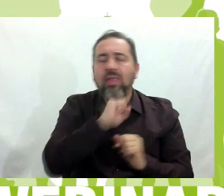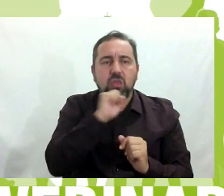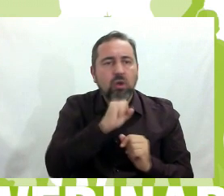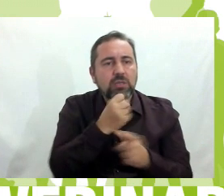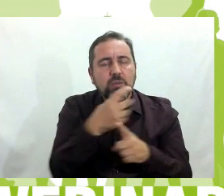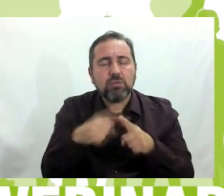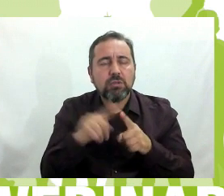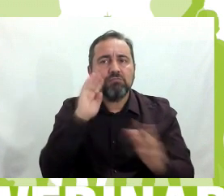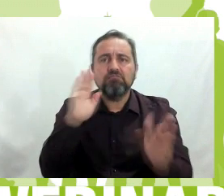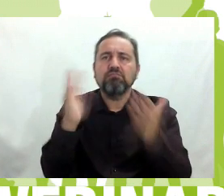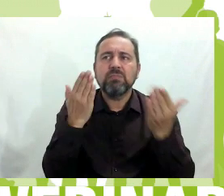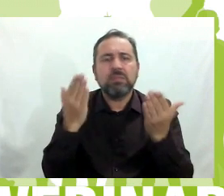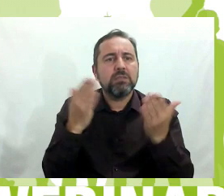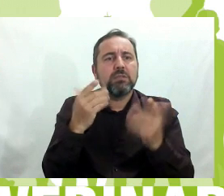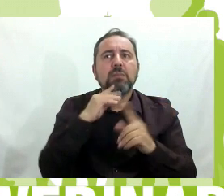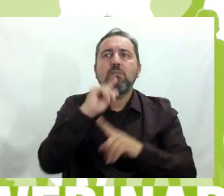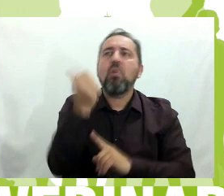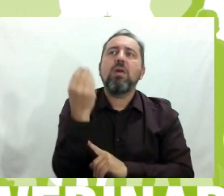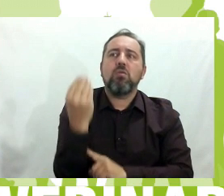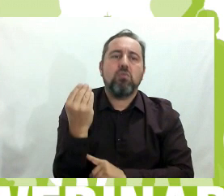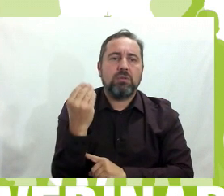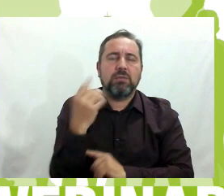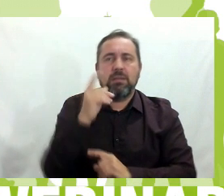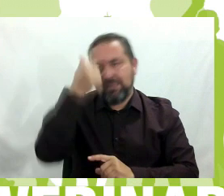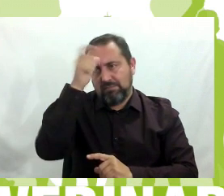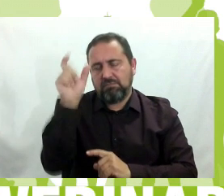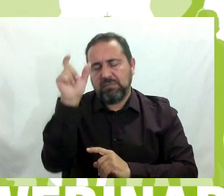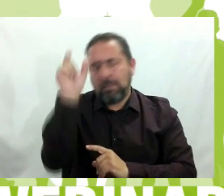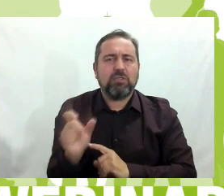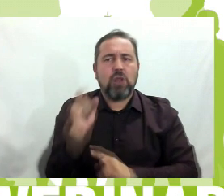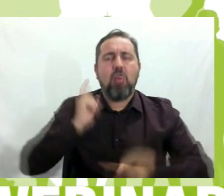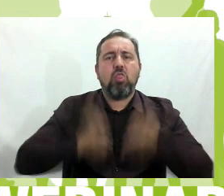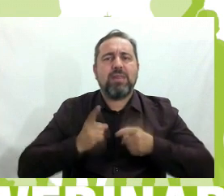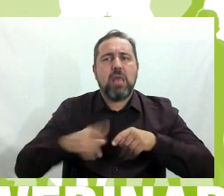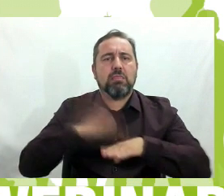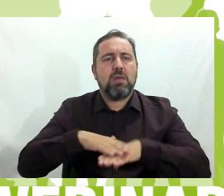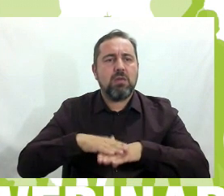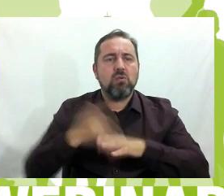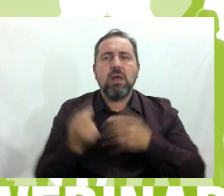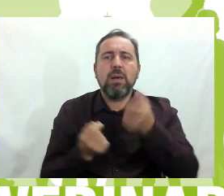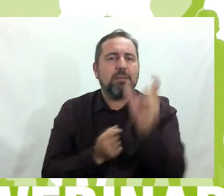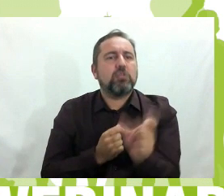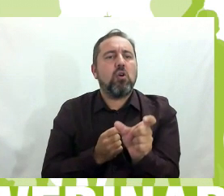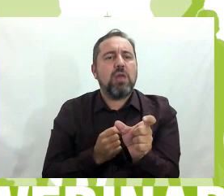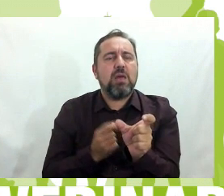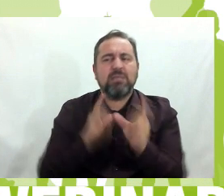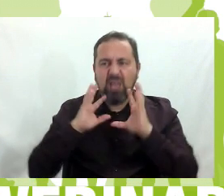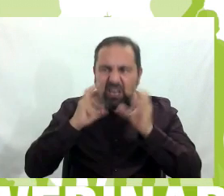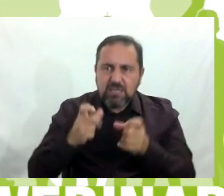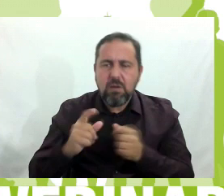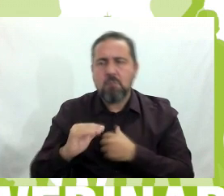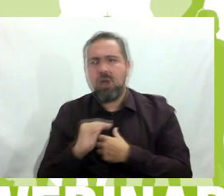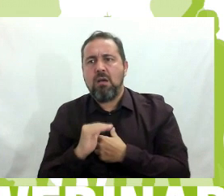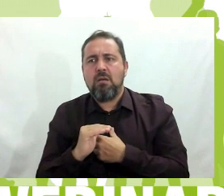que ponen como modelo atractivo a la persona dominante, a la persona un poco agresiva, malota,